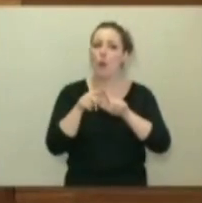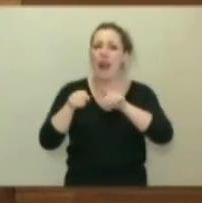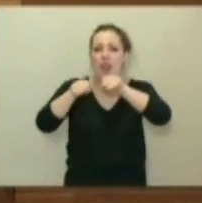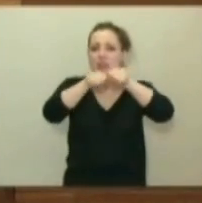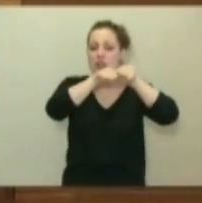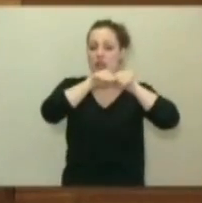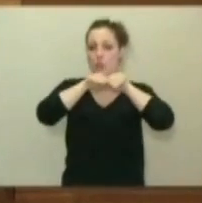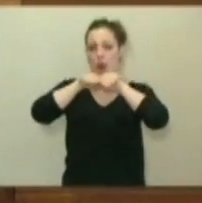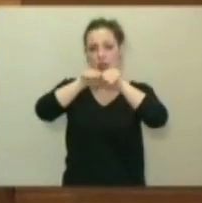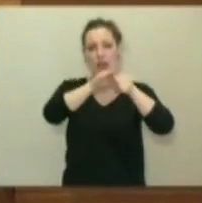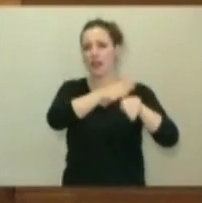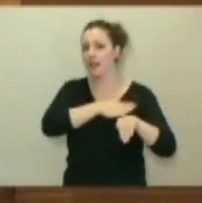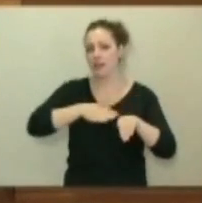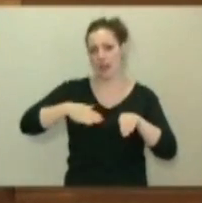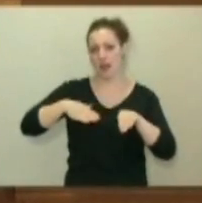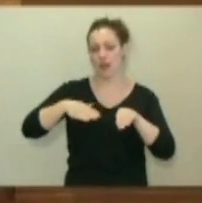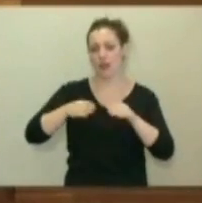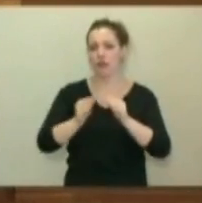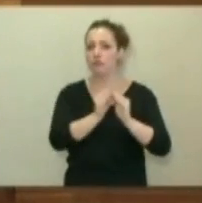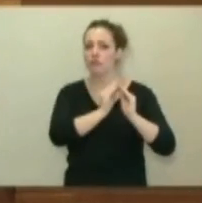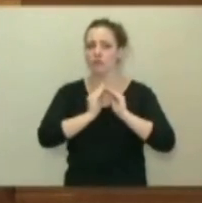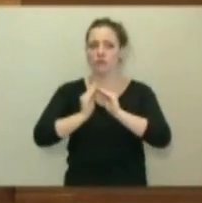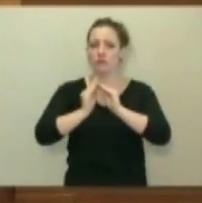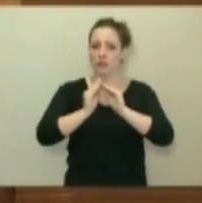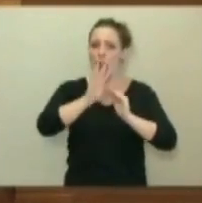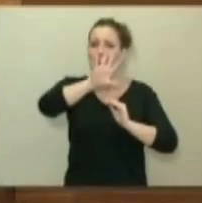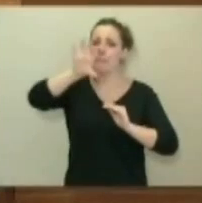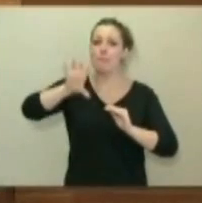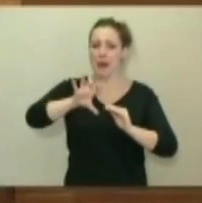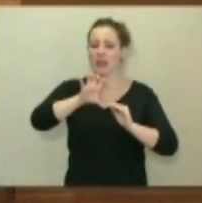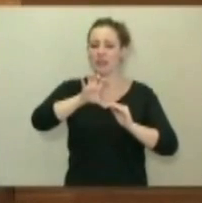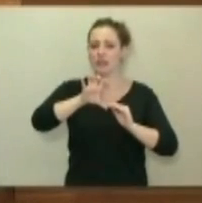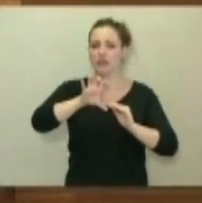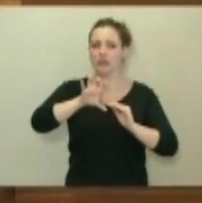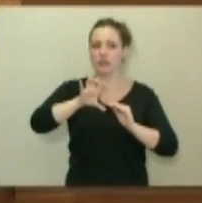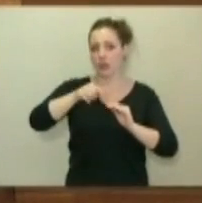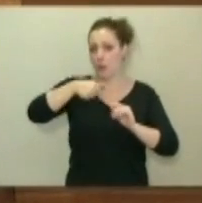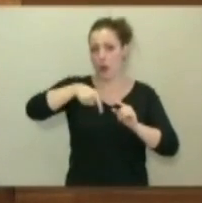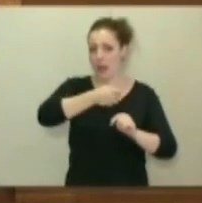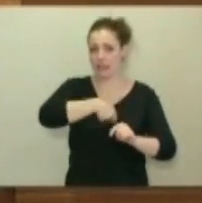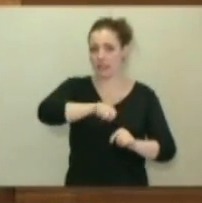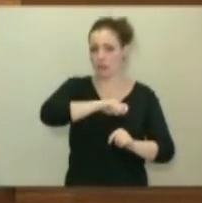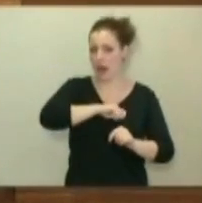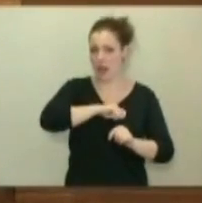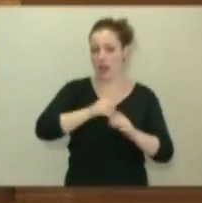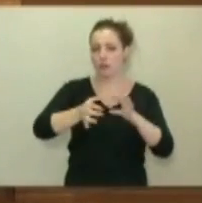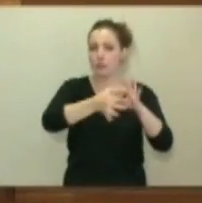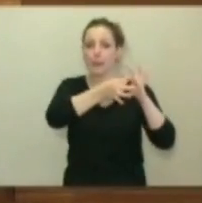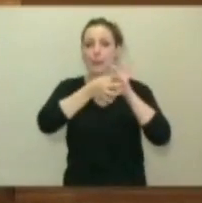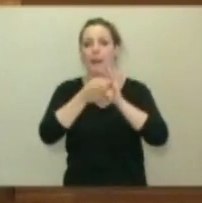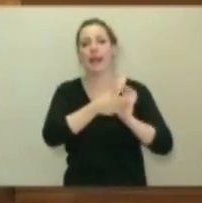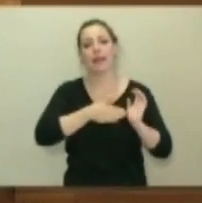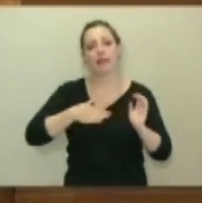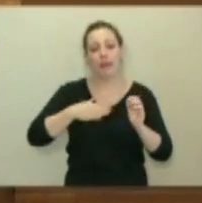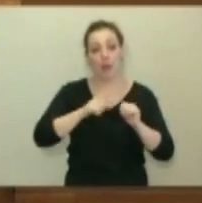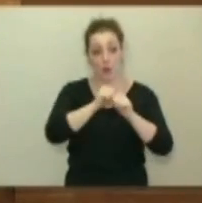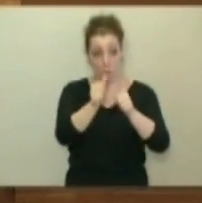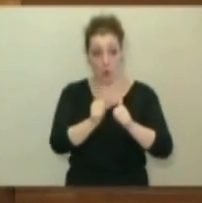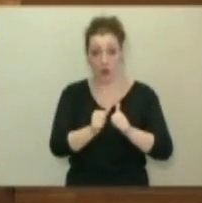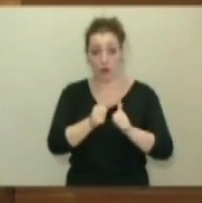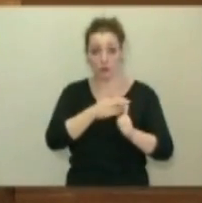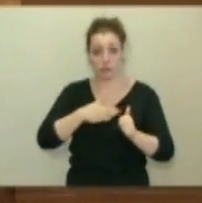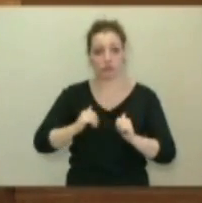igualdad, a la unidad, un país diverso y plural como es este país, como es España. Y nos gustaría que ese modelo se abriese paso,